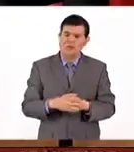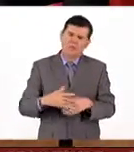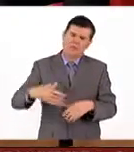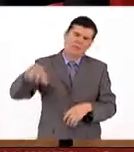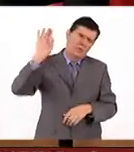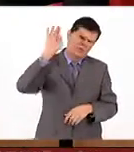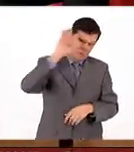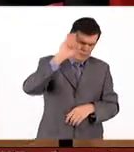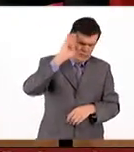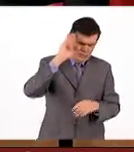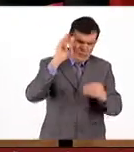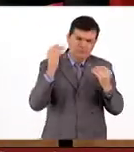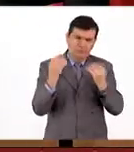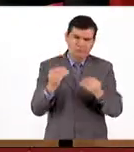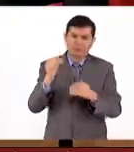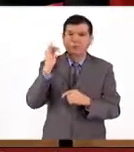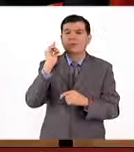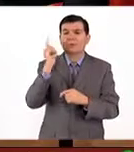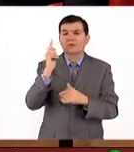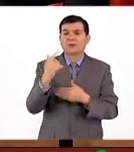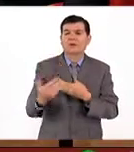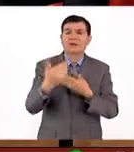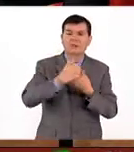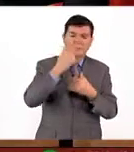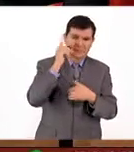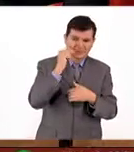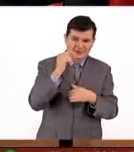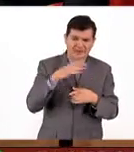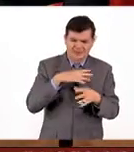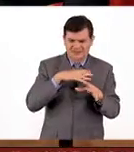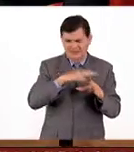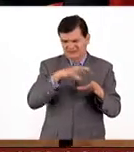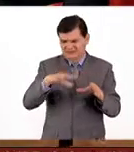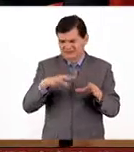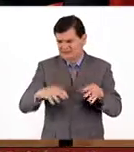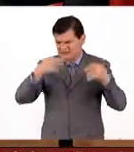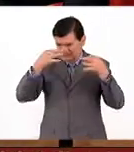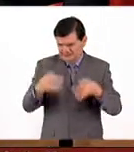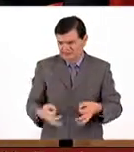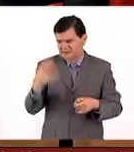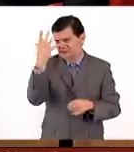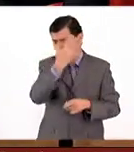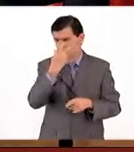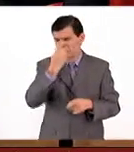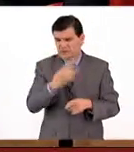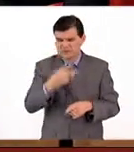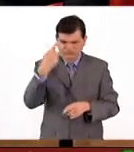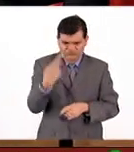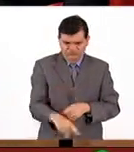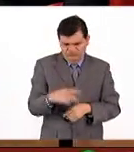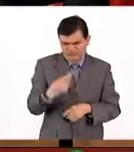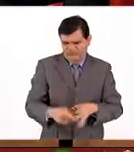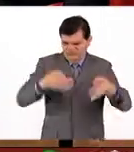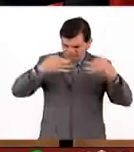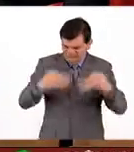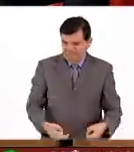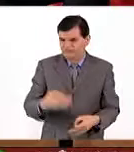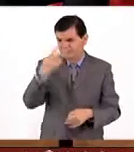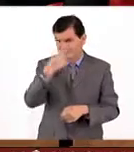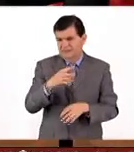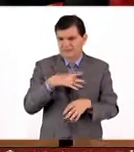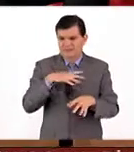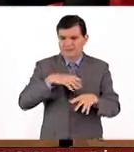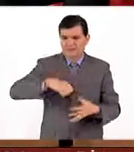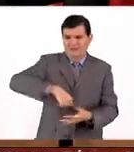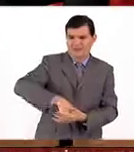tenemos muchísimas, pero ojalá que puedan ir. Mañana hay especies emblemáticas, hermosas, como, por ejemplo, las